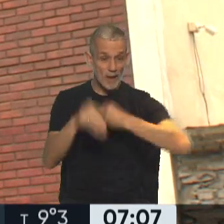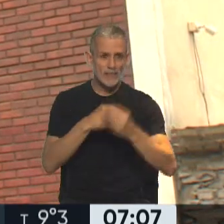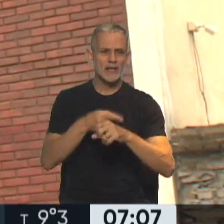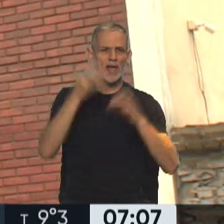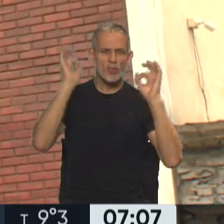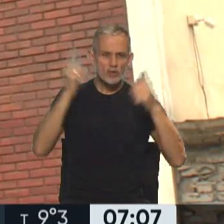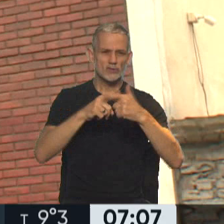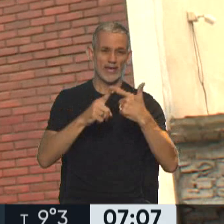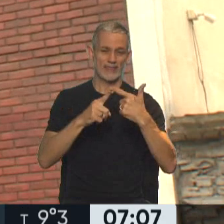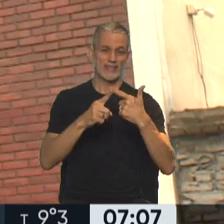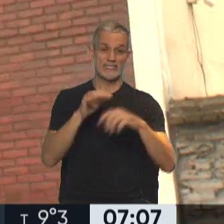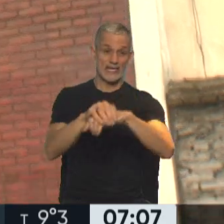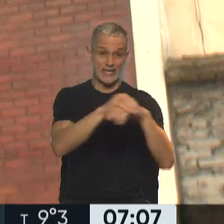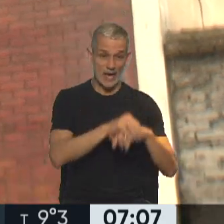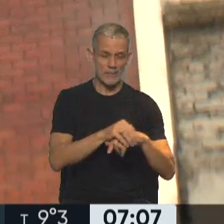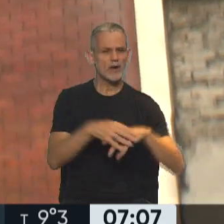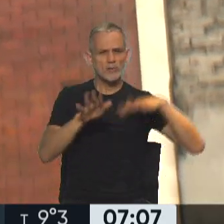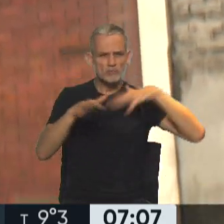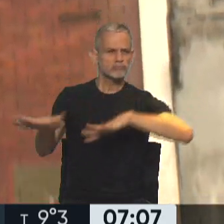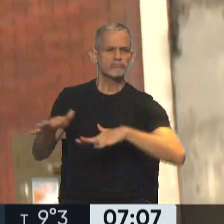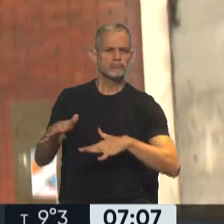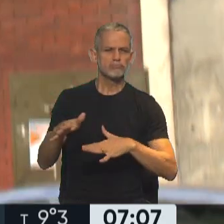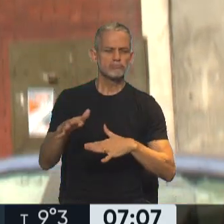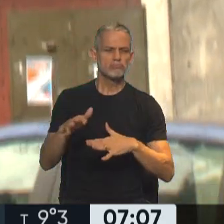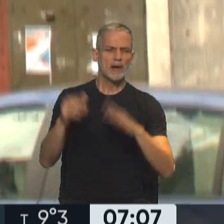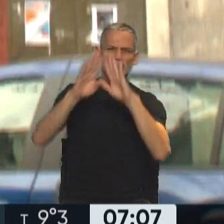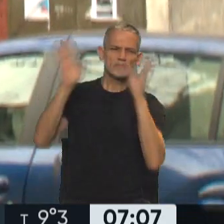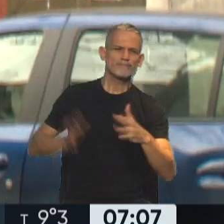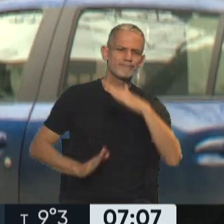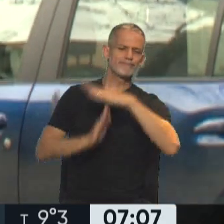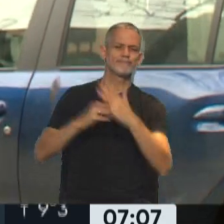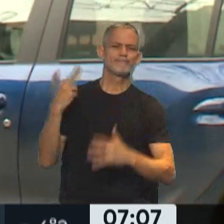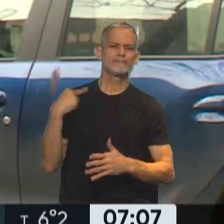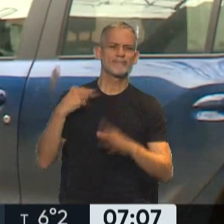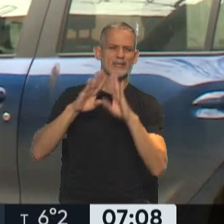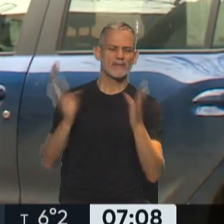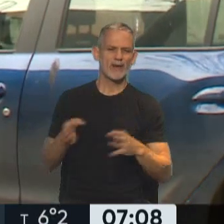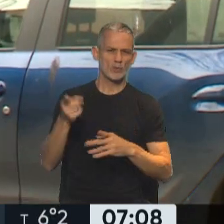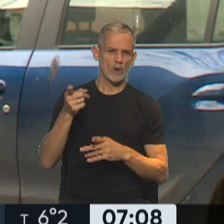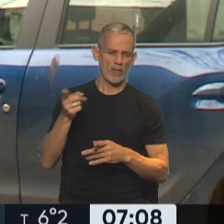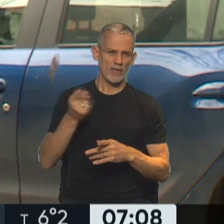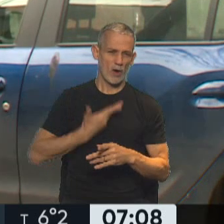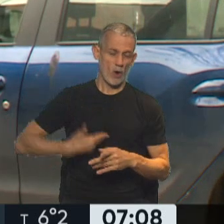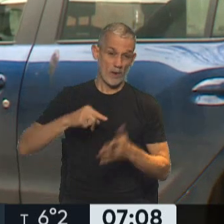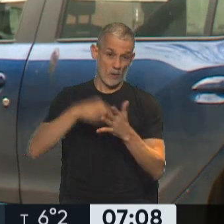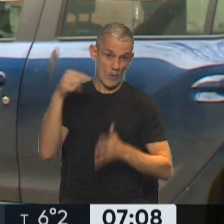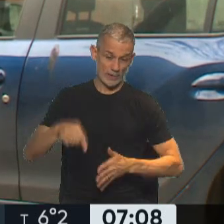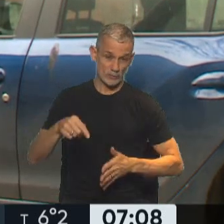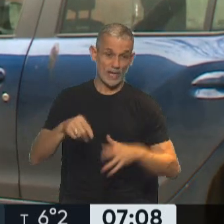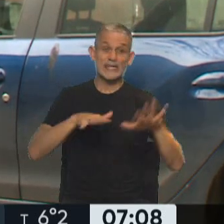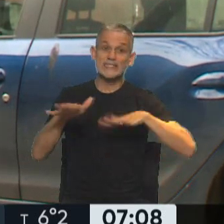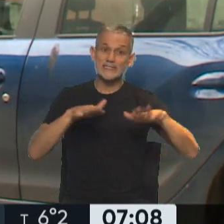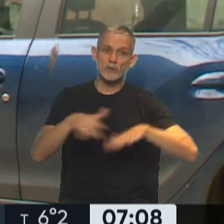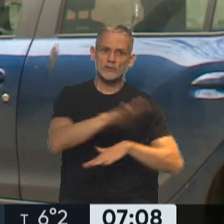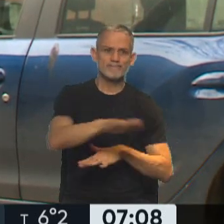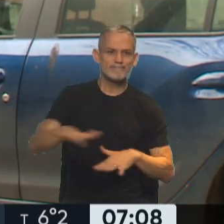docentes y amigos de la chiquita estarán movilizándose hacia la jefatura del gobierno de la ciudad. Sobre el tema, la situación general de las infancias,